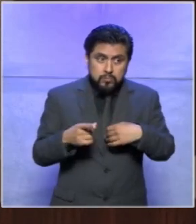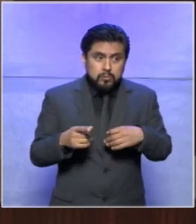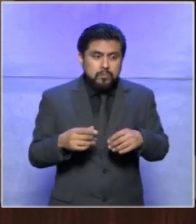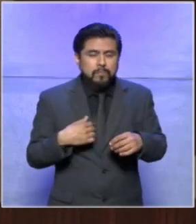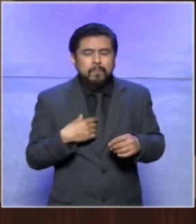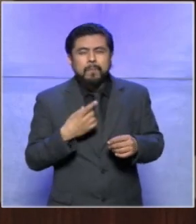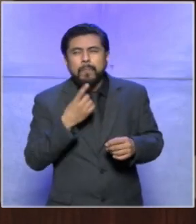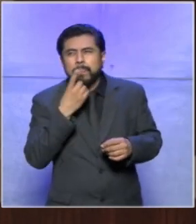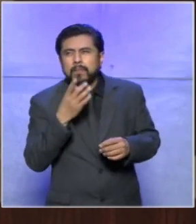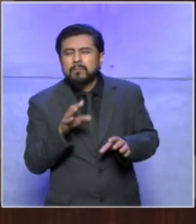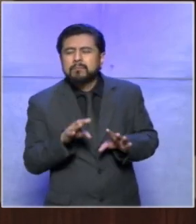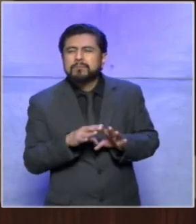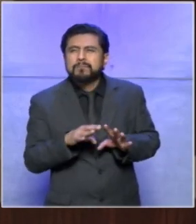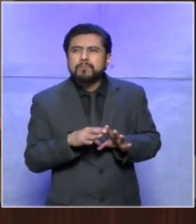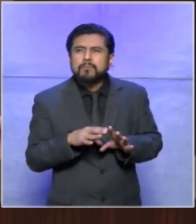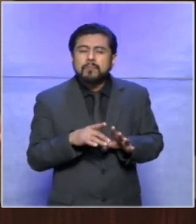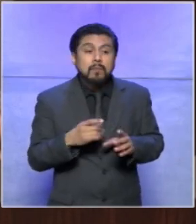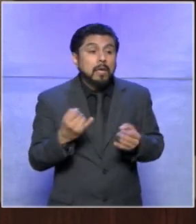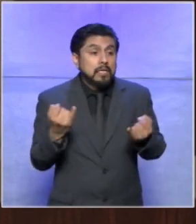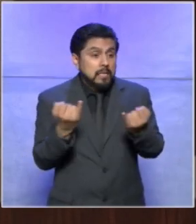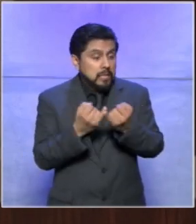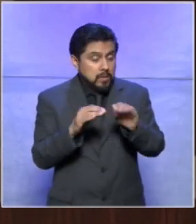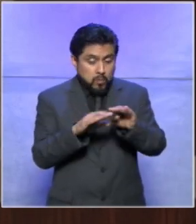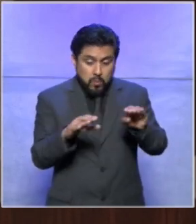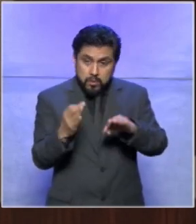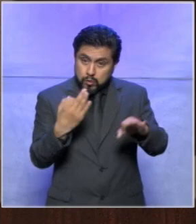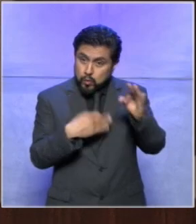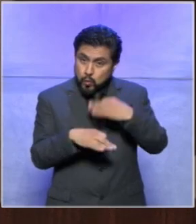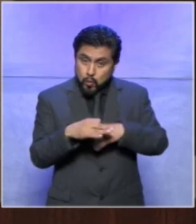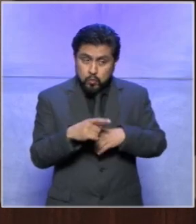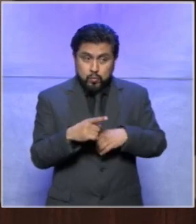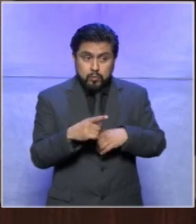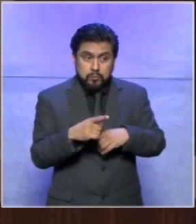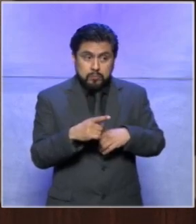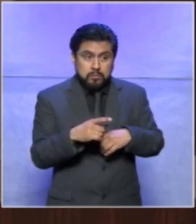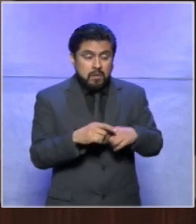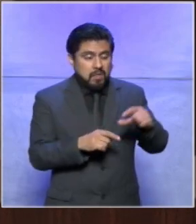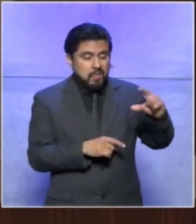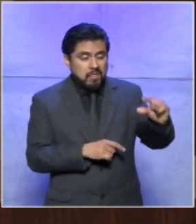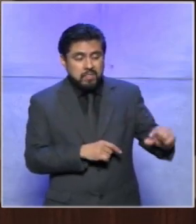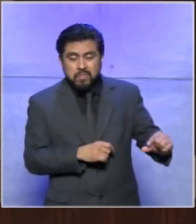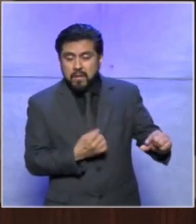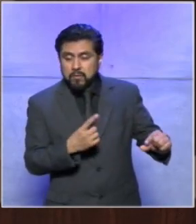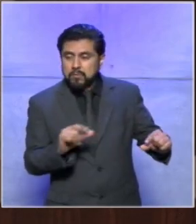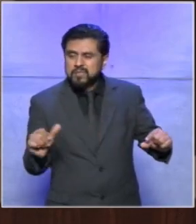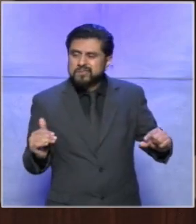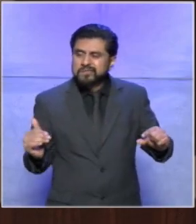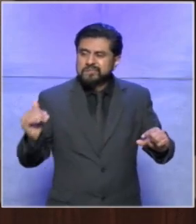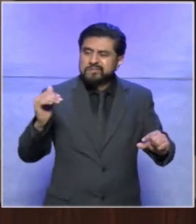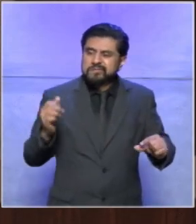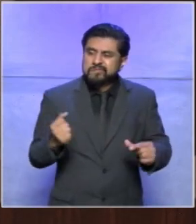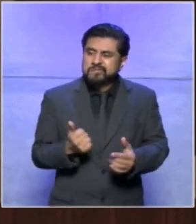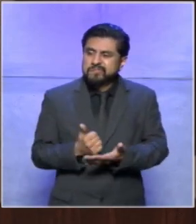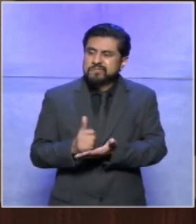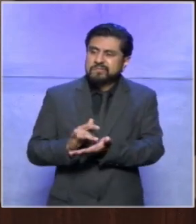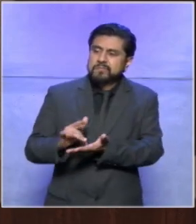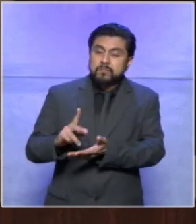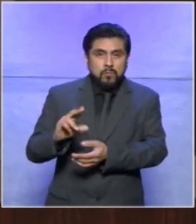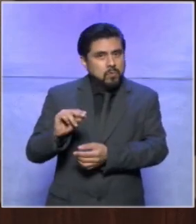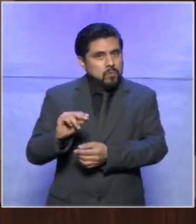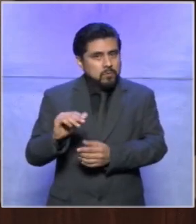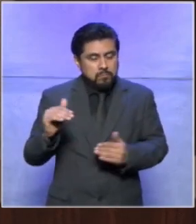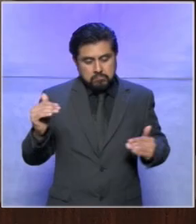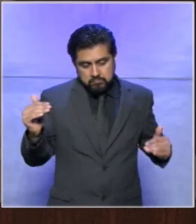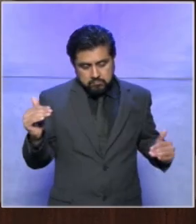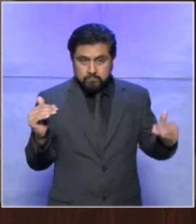como lo digo que sean equitativos con todos que no hagan menos a unos y que hagan más a otros que todos